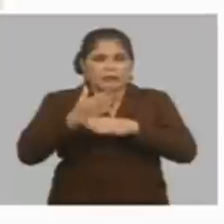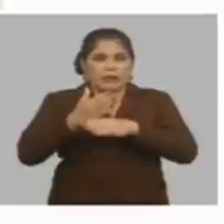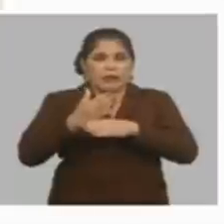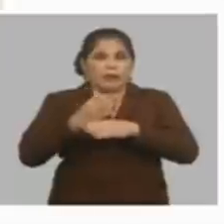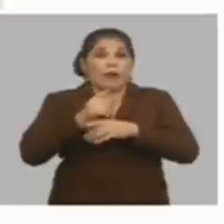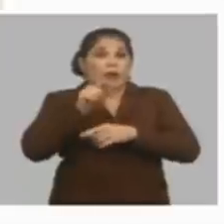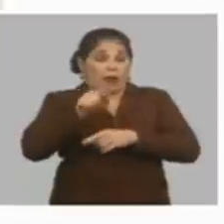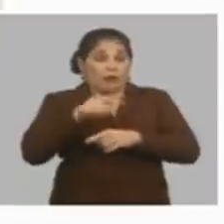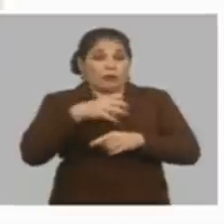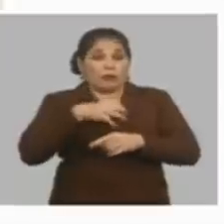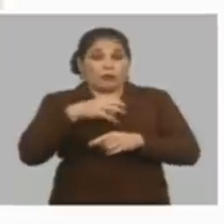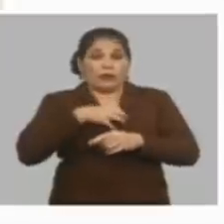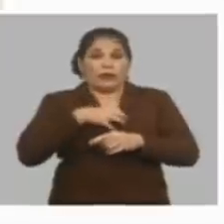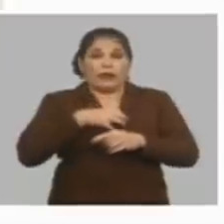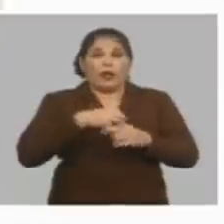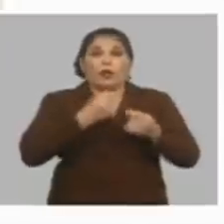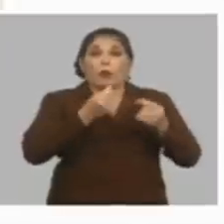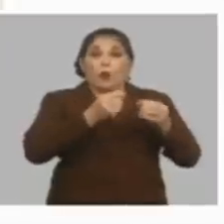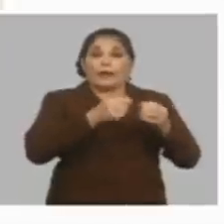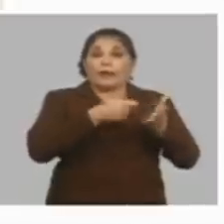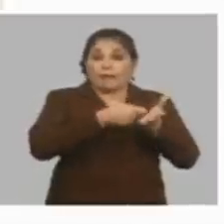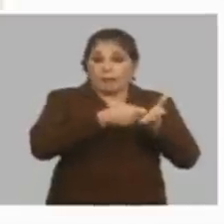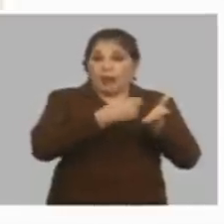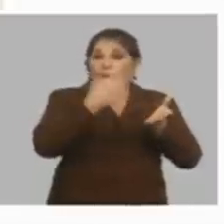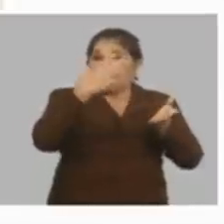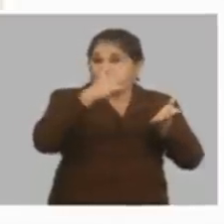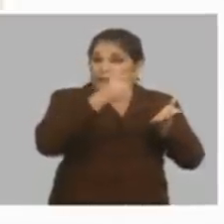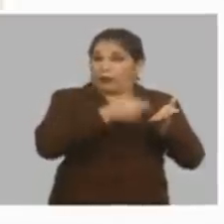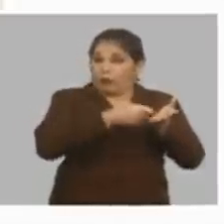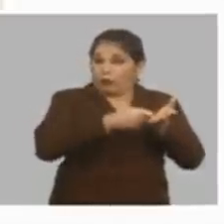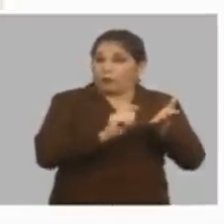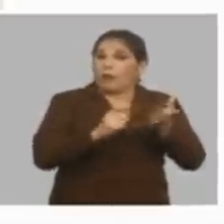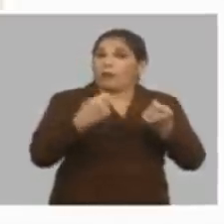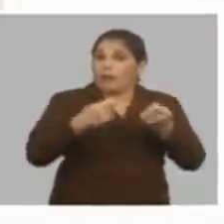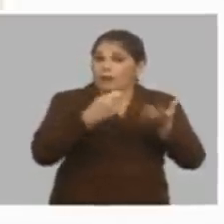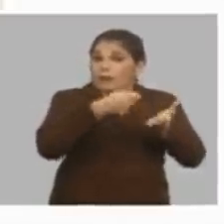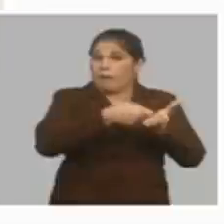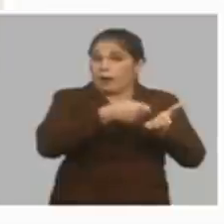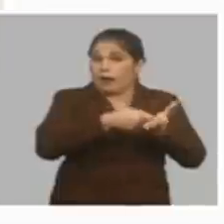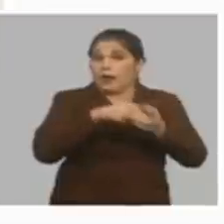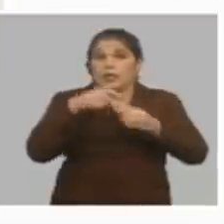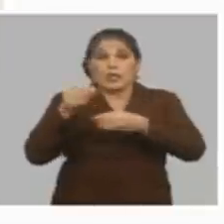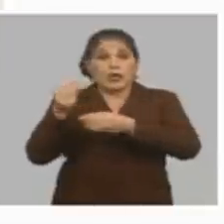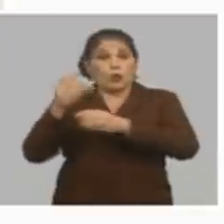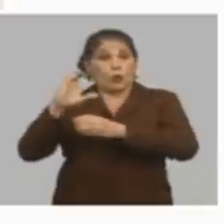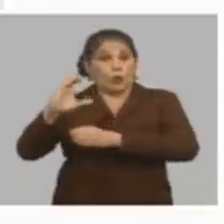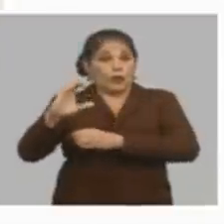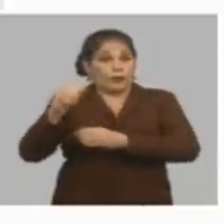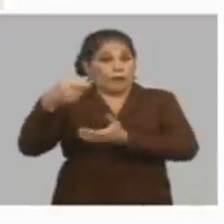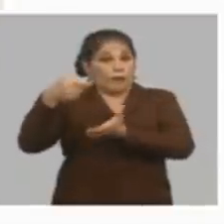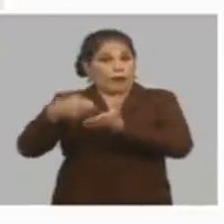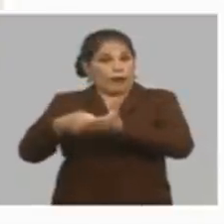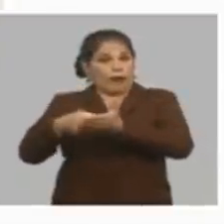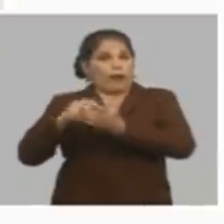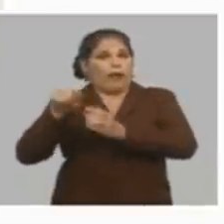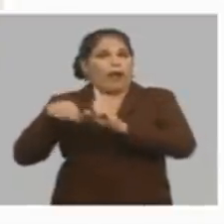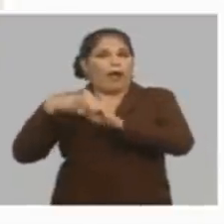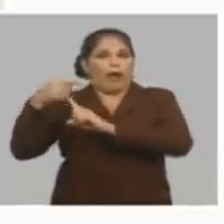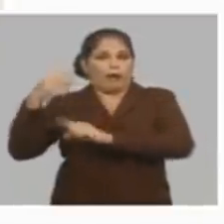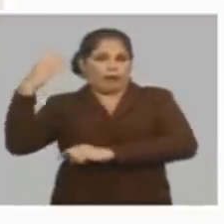usted va a tener cuentas por cobrar en el exterior del exterior y va a tener cuentas por pagar al exterior